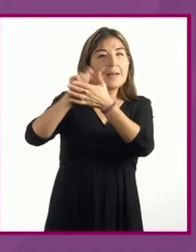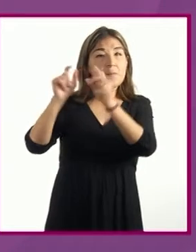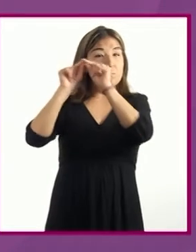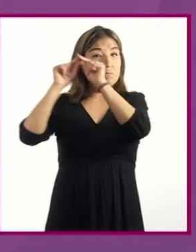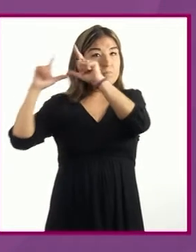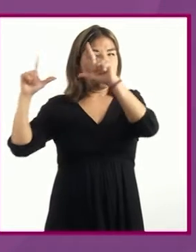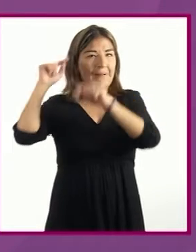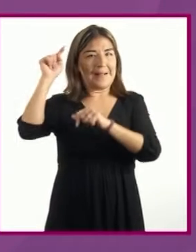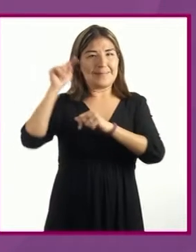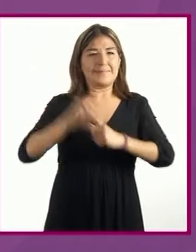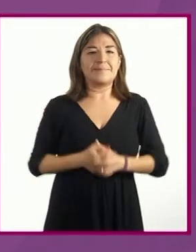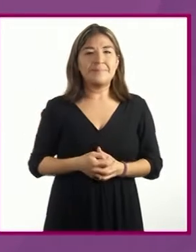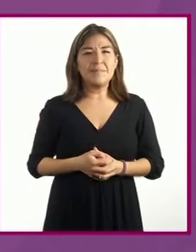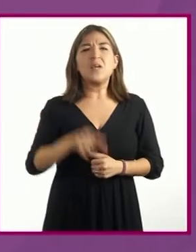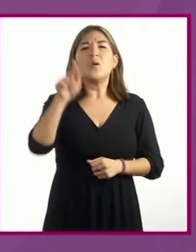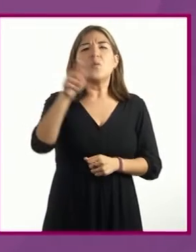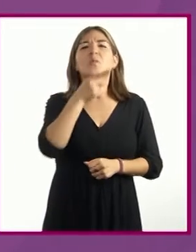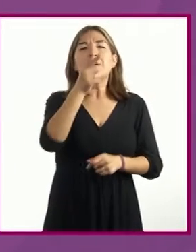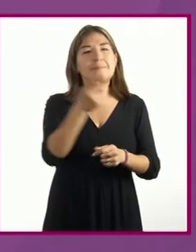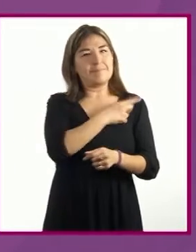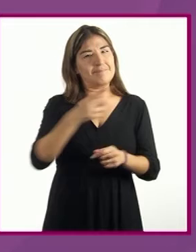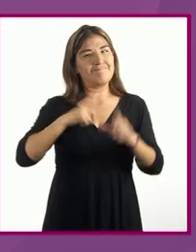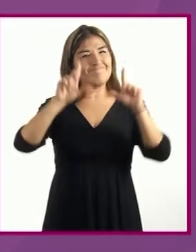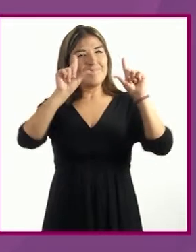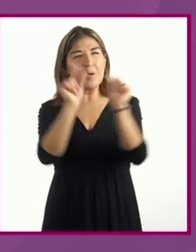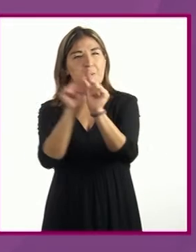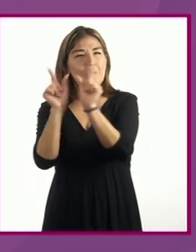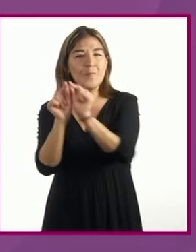de los globos. Estos deben ser cortos.